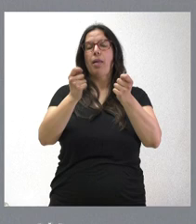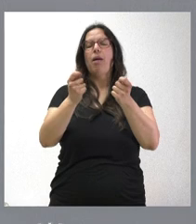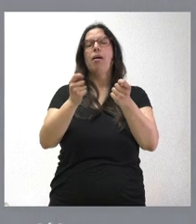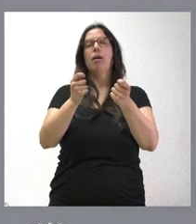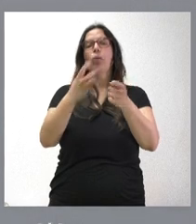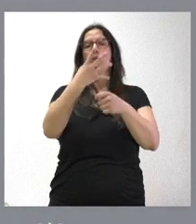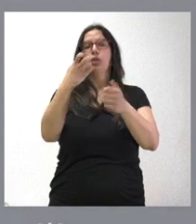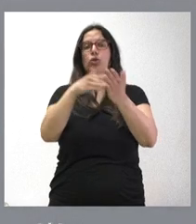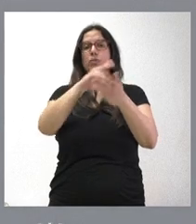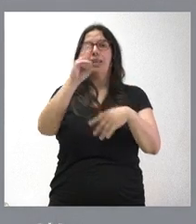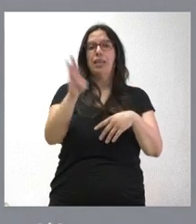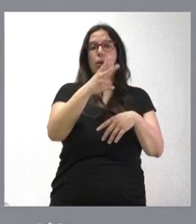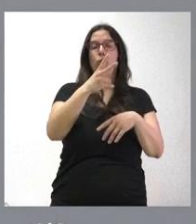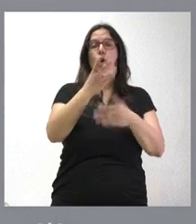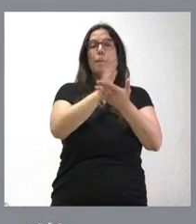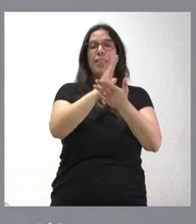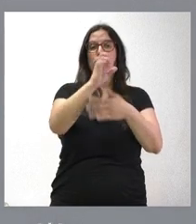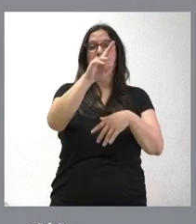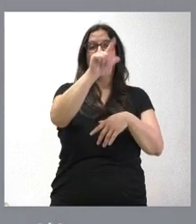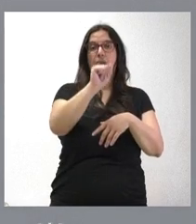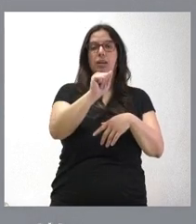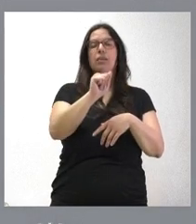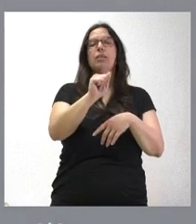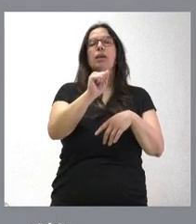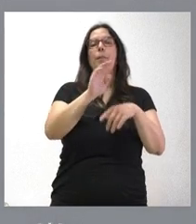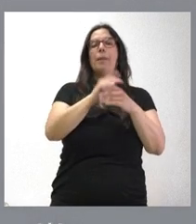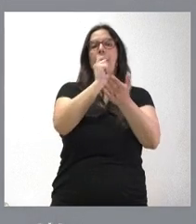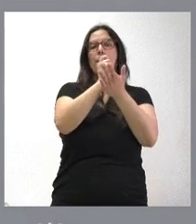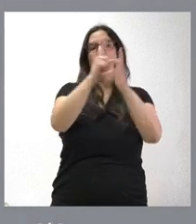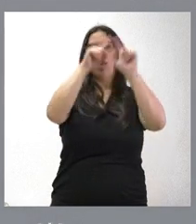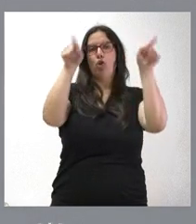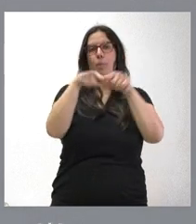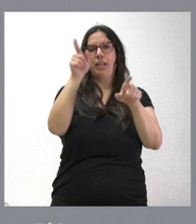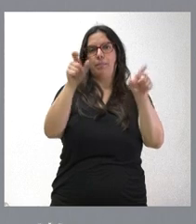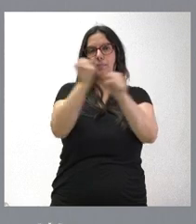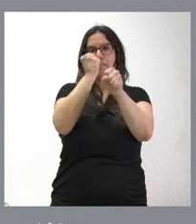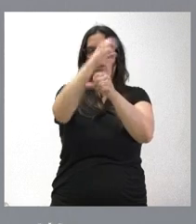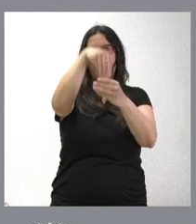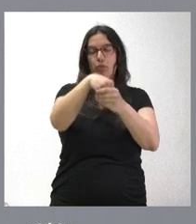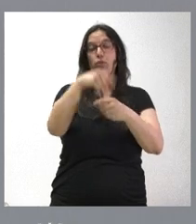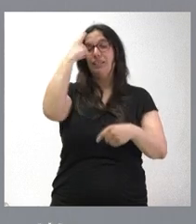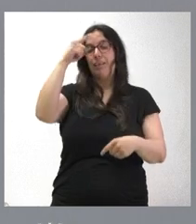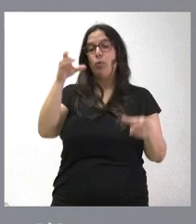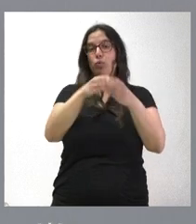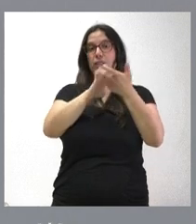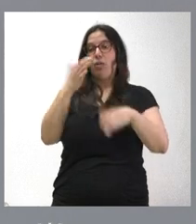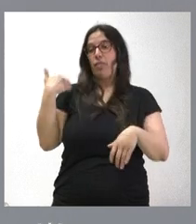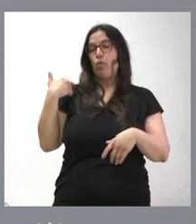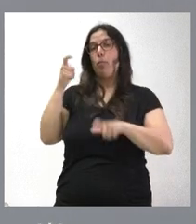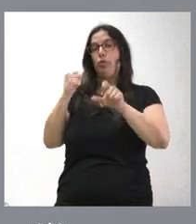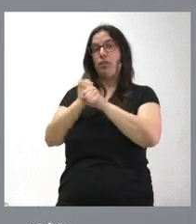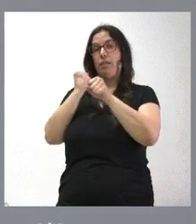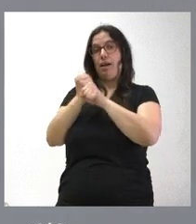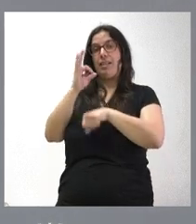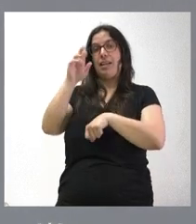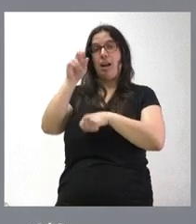de 400.000 euros al serla para garantizar el pago de las nóminas de los trabajadores. Saben ustedes que la Junta de Castilla se ha reunido recientemente con los trabajadores del